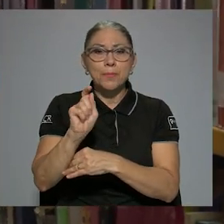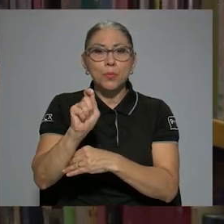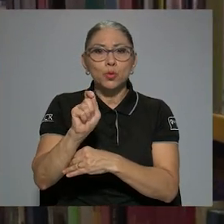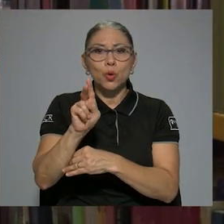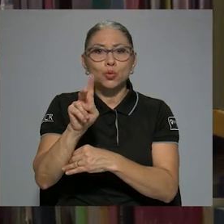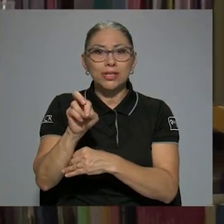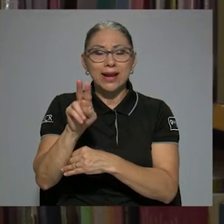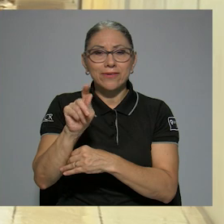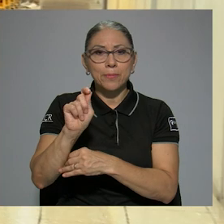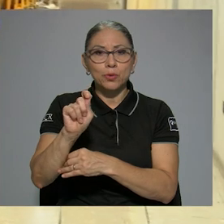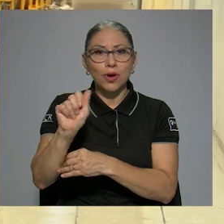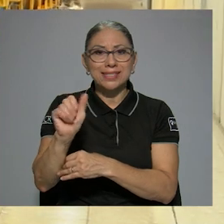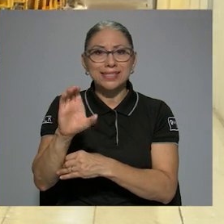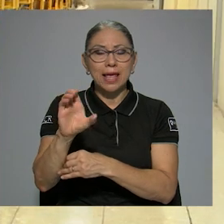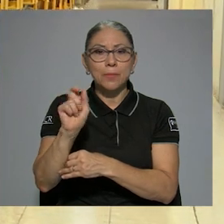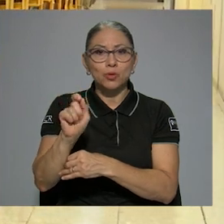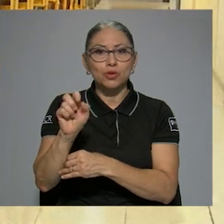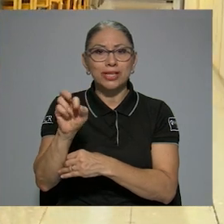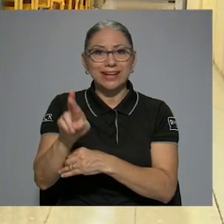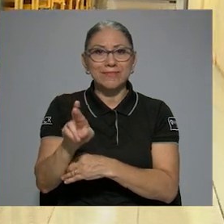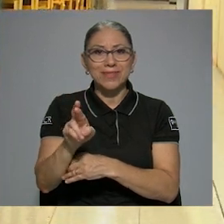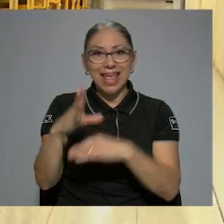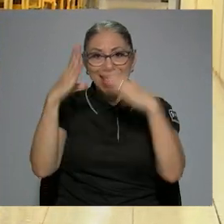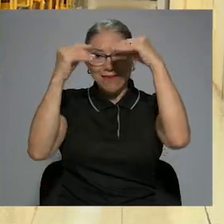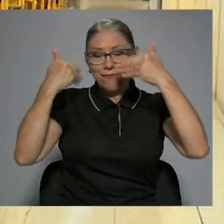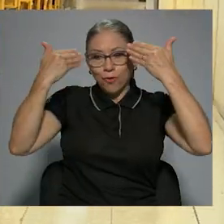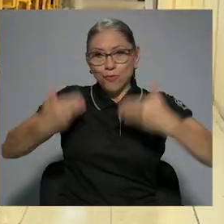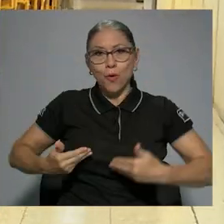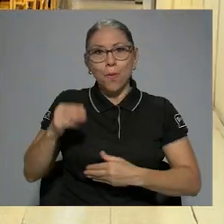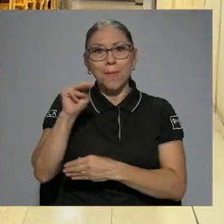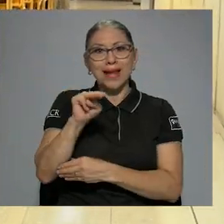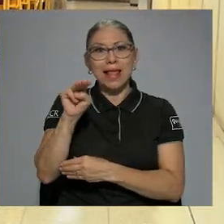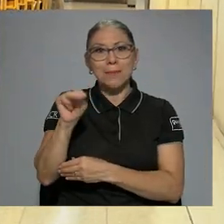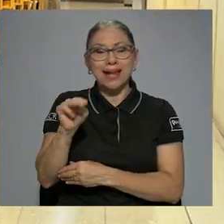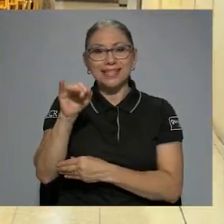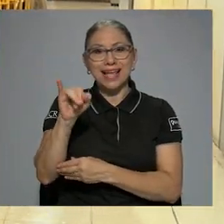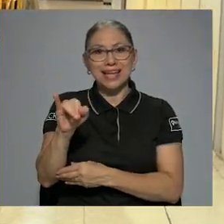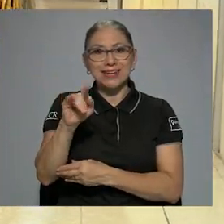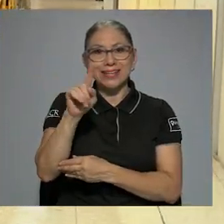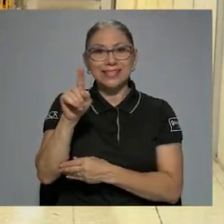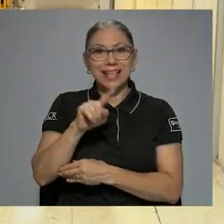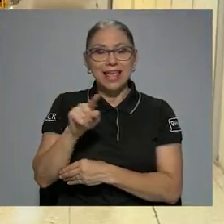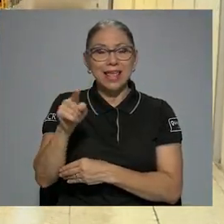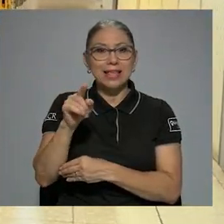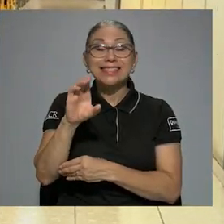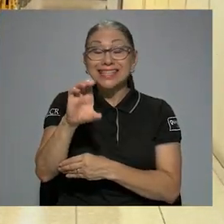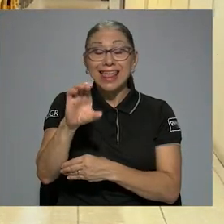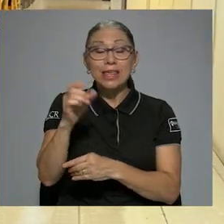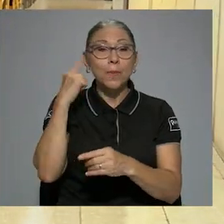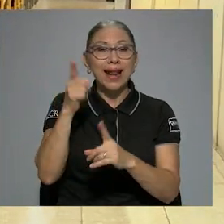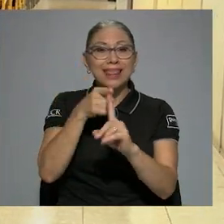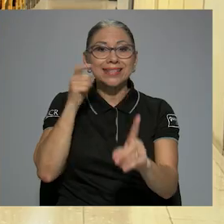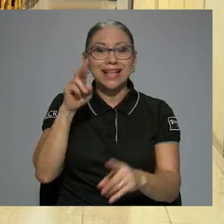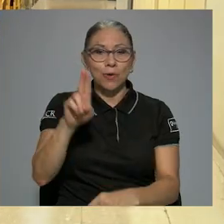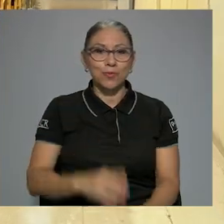.ucr.ac.cr. Informó para Desde la U, María del Mar y Zaguirre Sedeño.